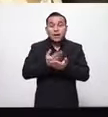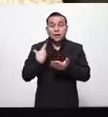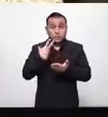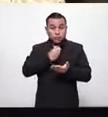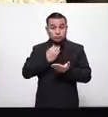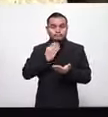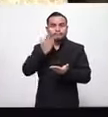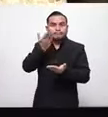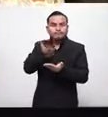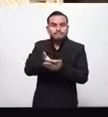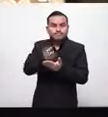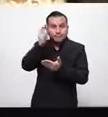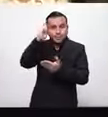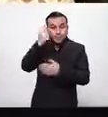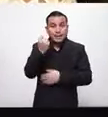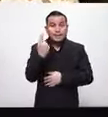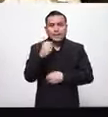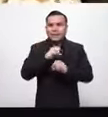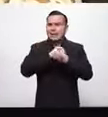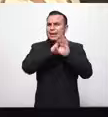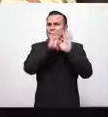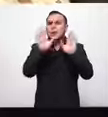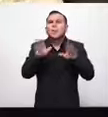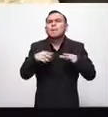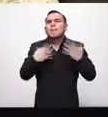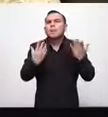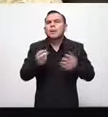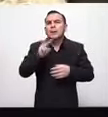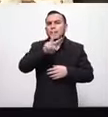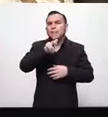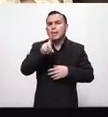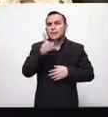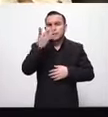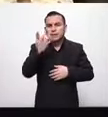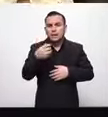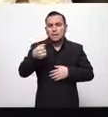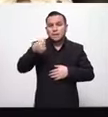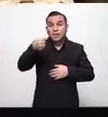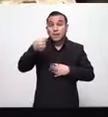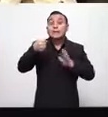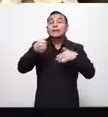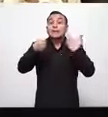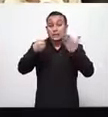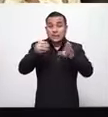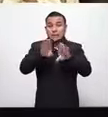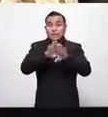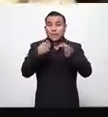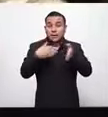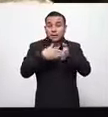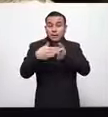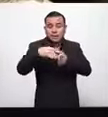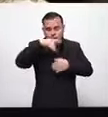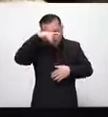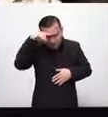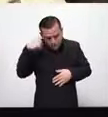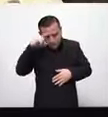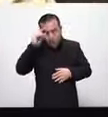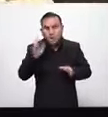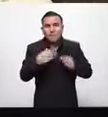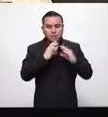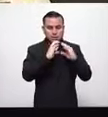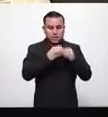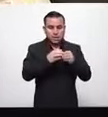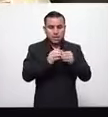el tema del porqué los 21 días el tema también de porqué qué sectores van en una primera fase en una segunda